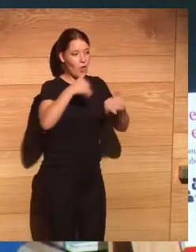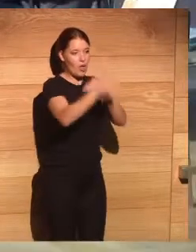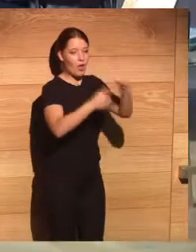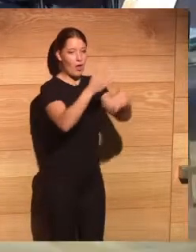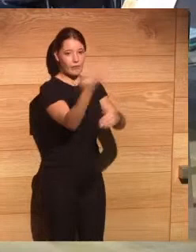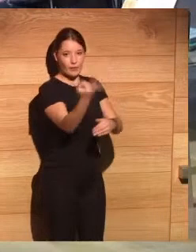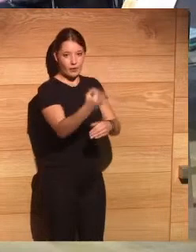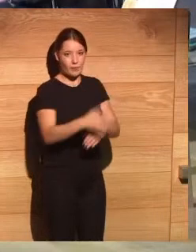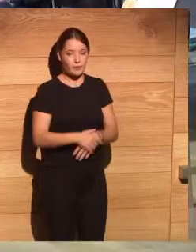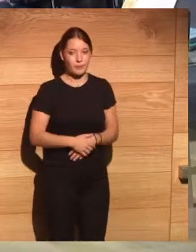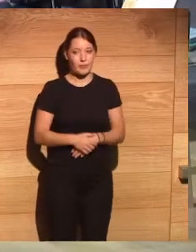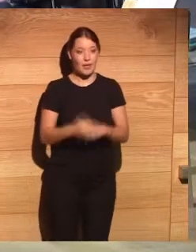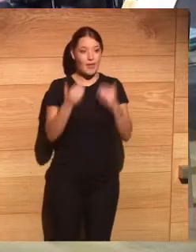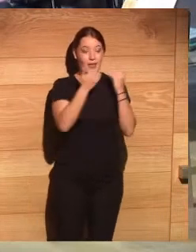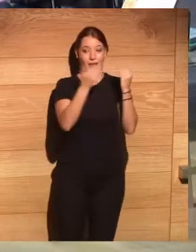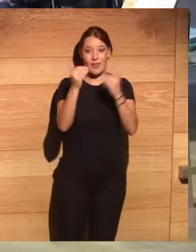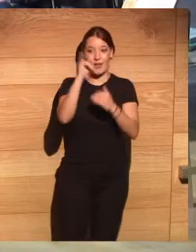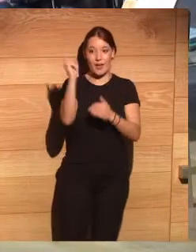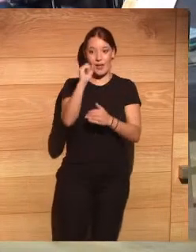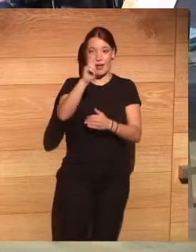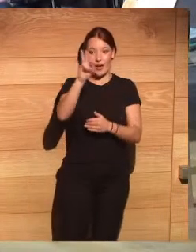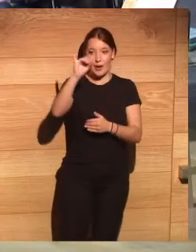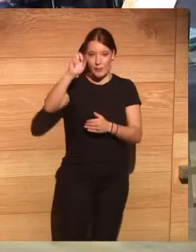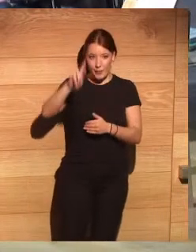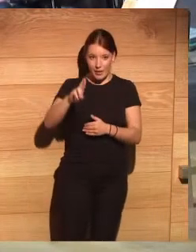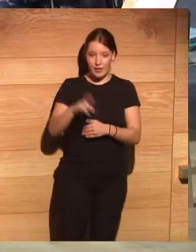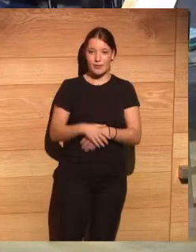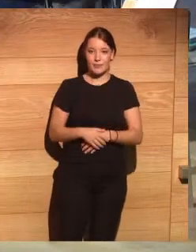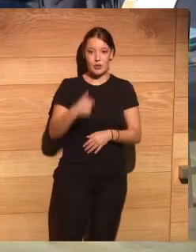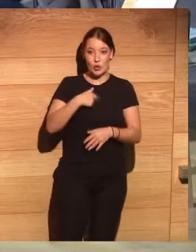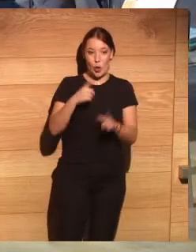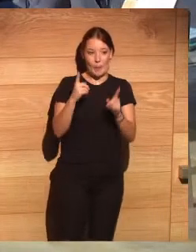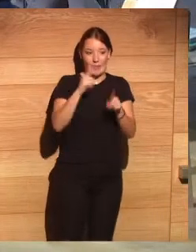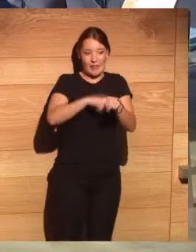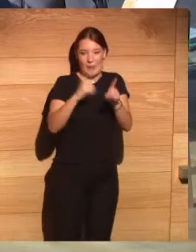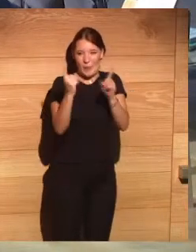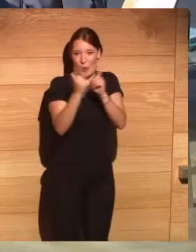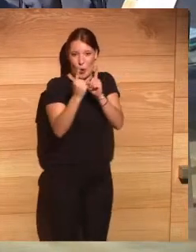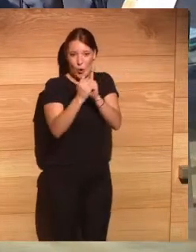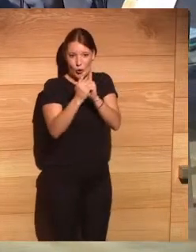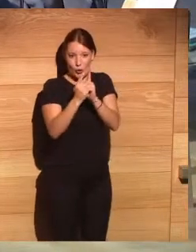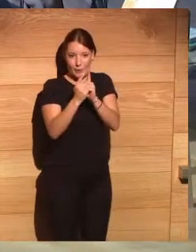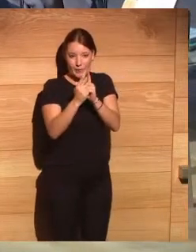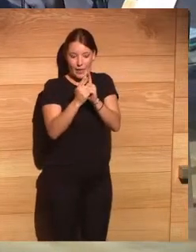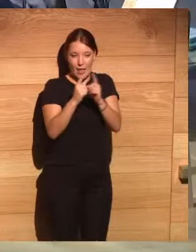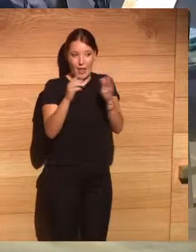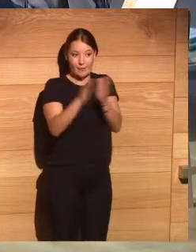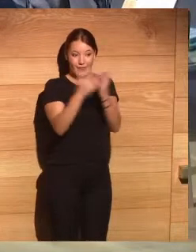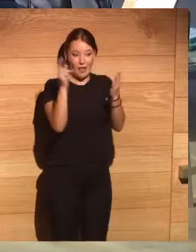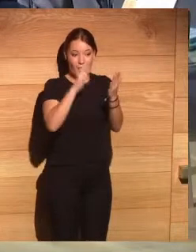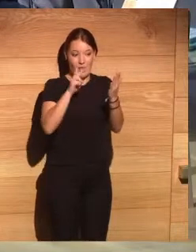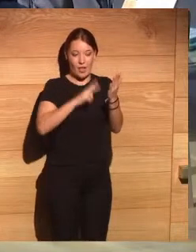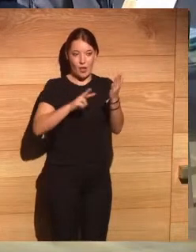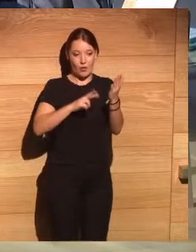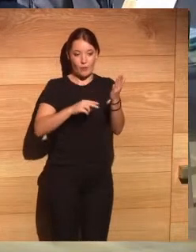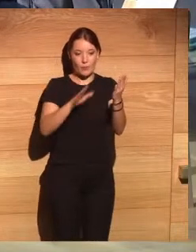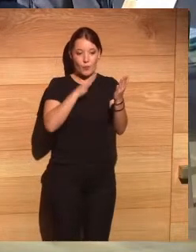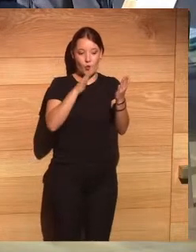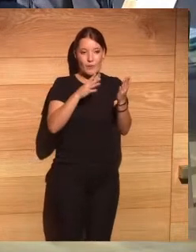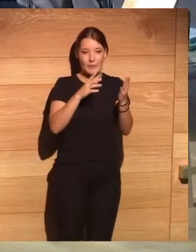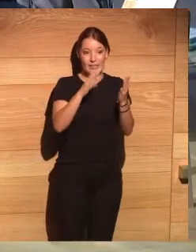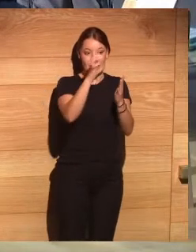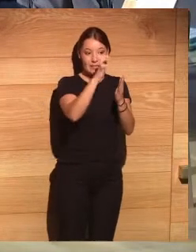gracias Javier muchas gracias bueno y voy brevemente a hacer una lectura de lo que es el índice del libro que no da tiempo para más